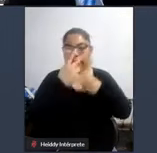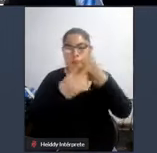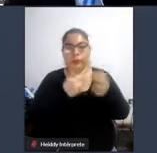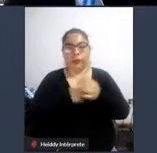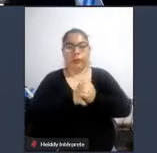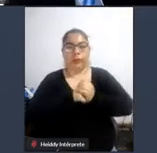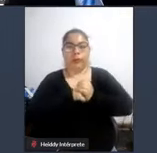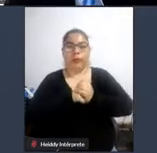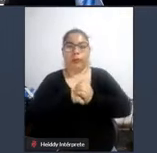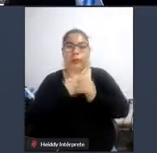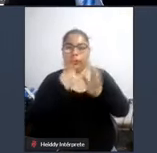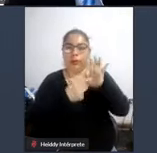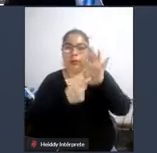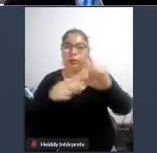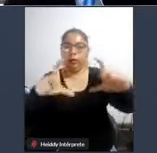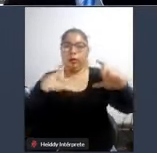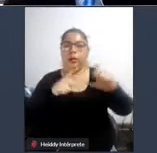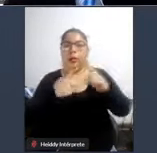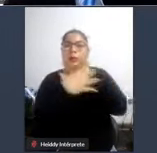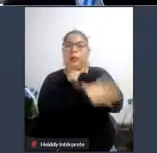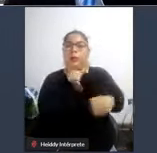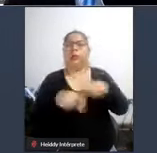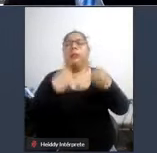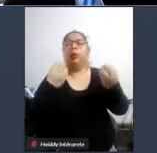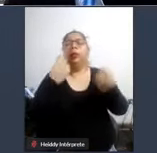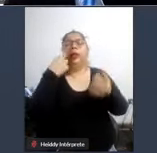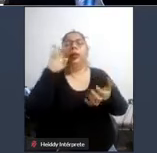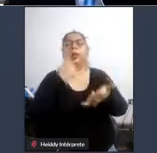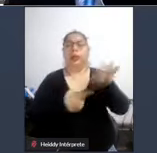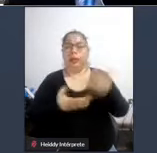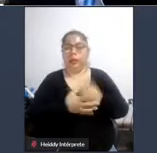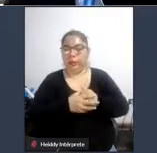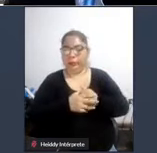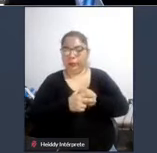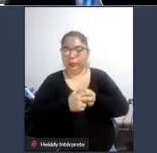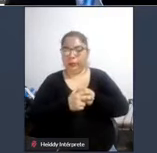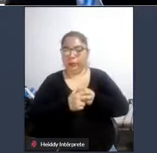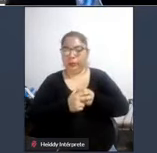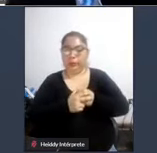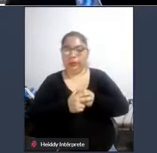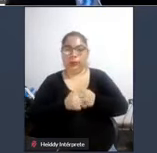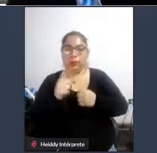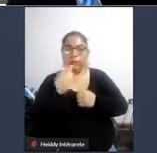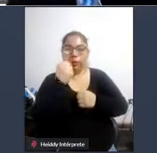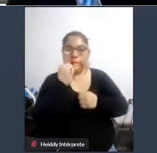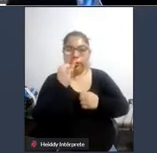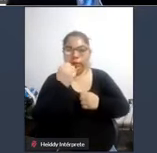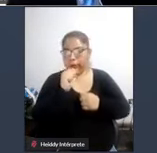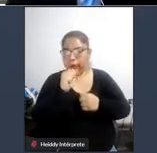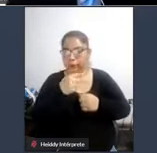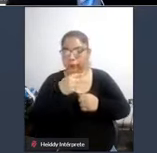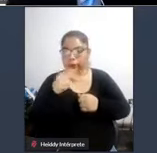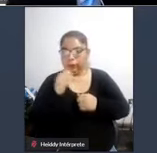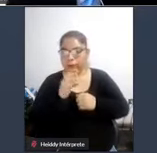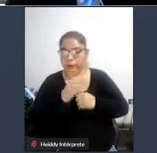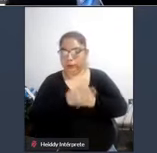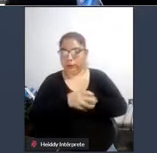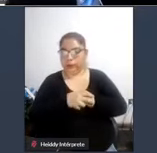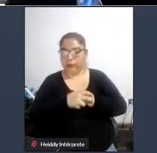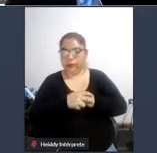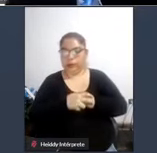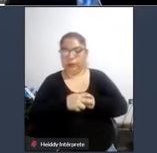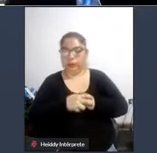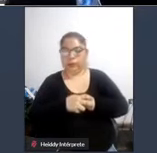esta acreditación de extrema pobreza para llegar a lo que es el CISFO si tengo una discapacidad severa